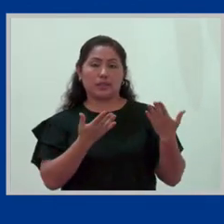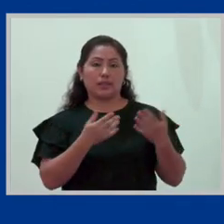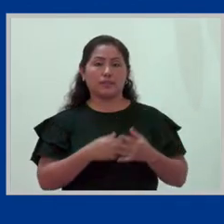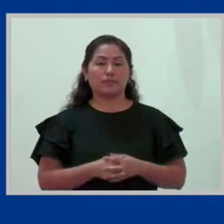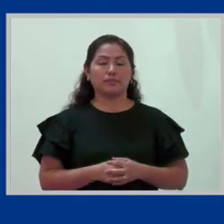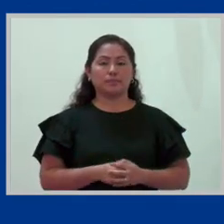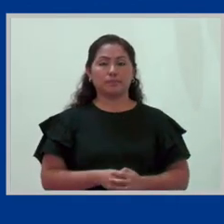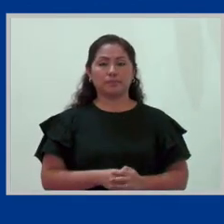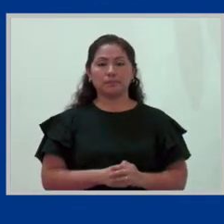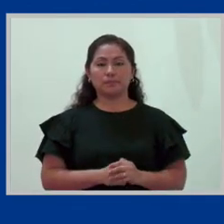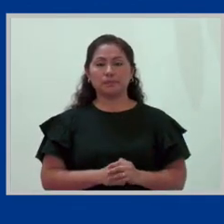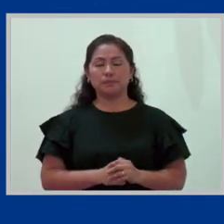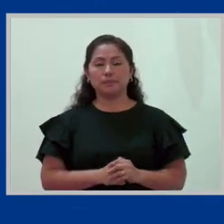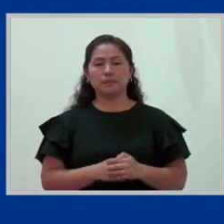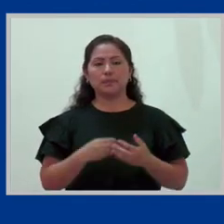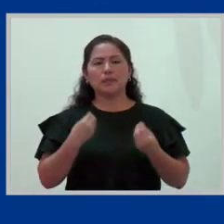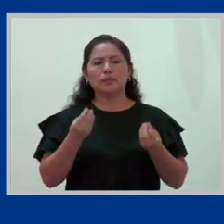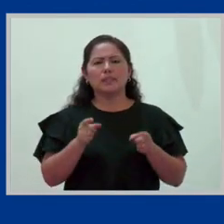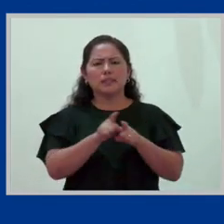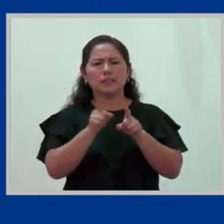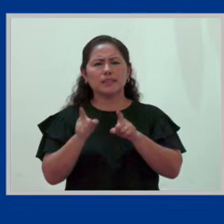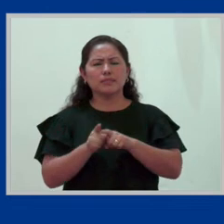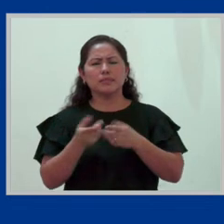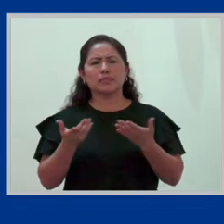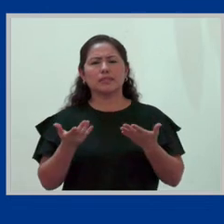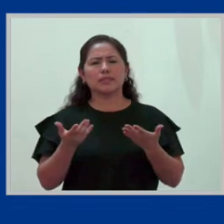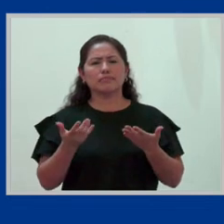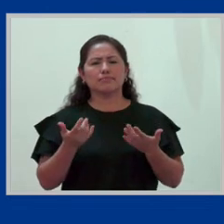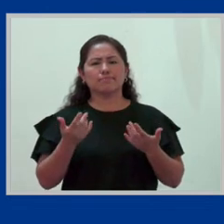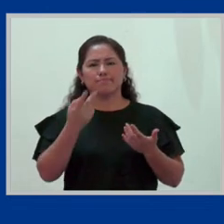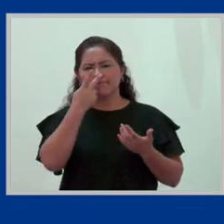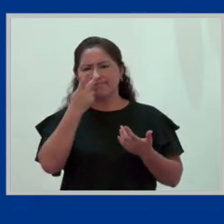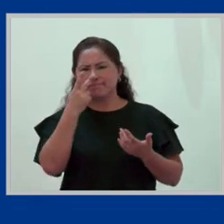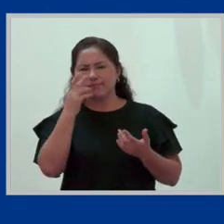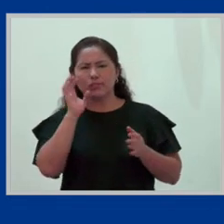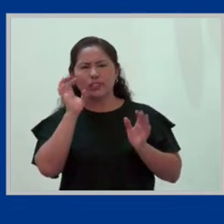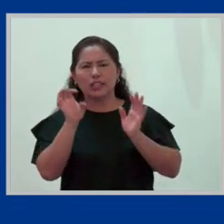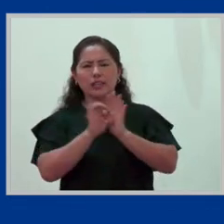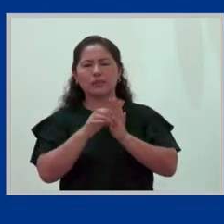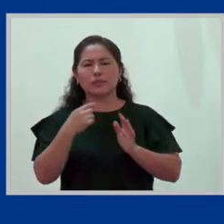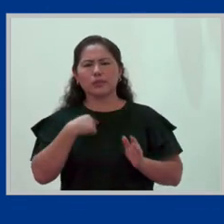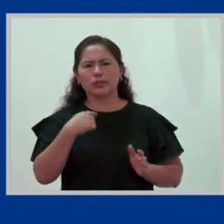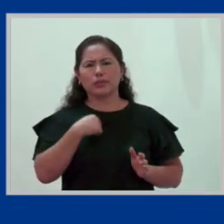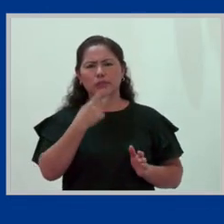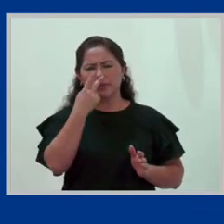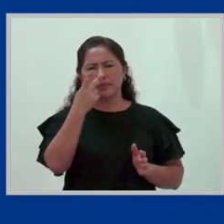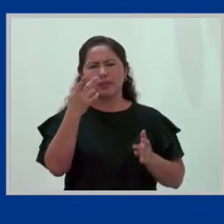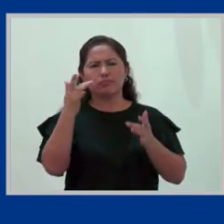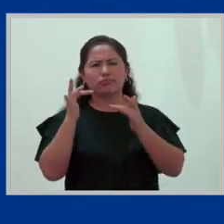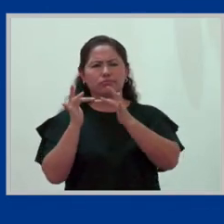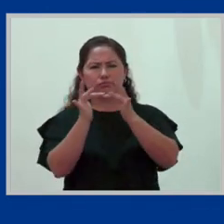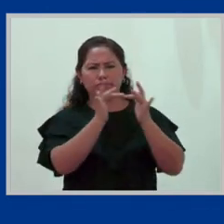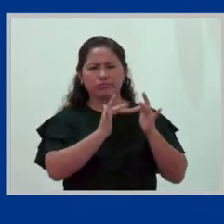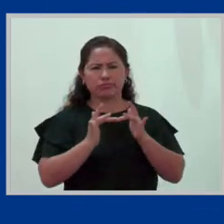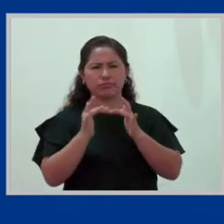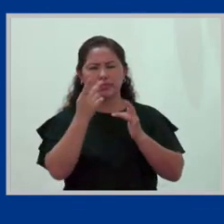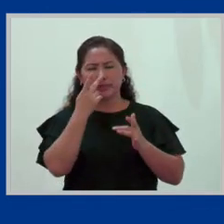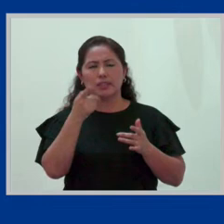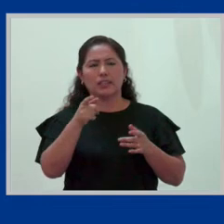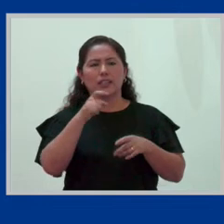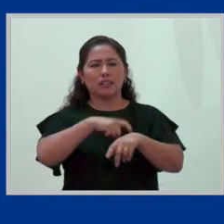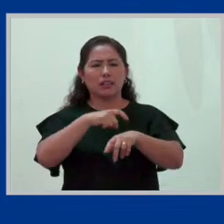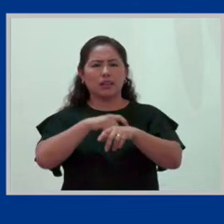conveniente. Porque también ha pasado, por ejemplo, yo he encontrado en redes que durante la pandemia